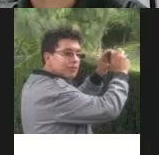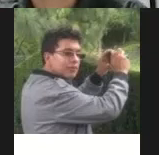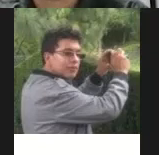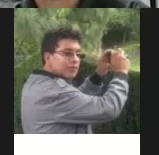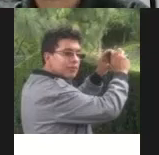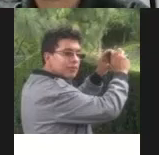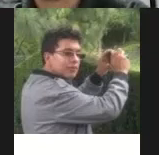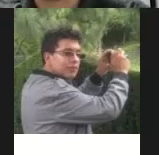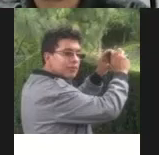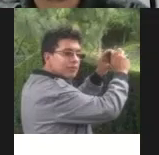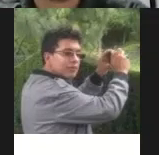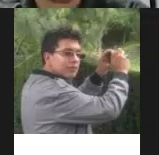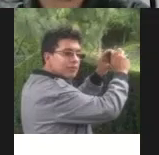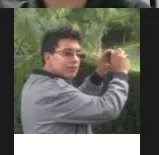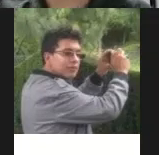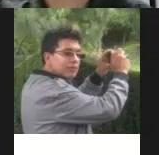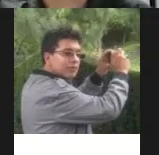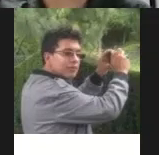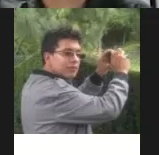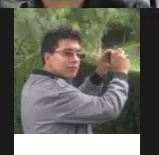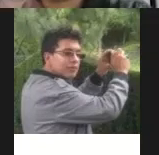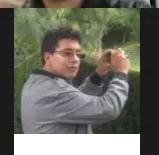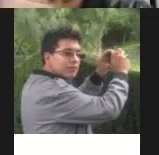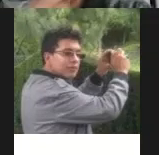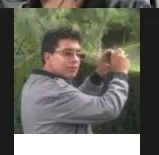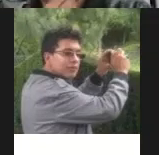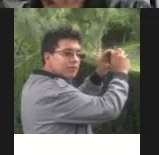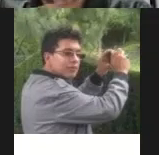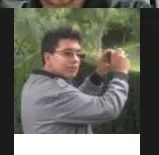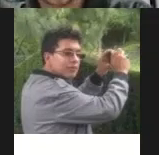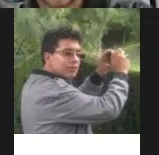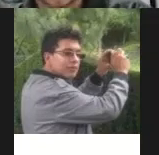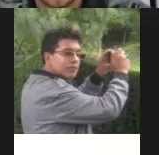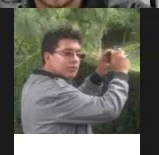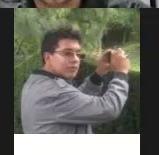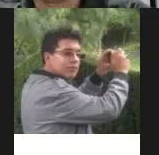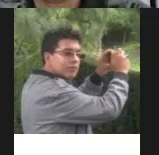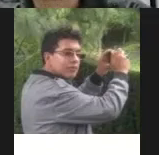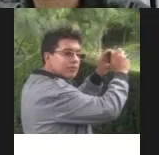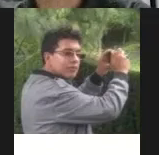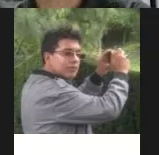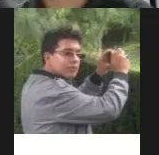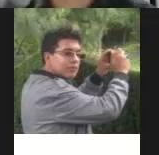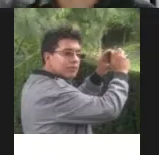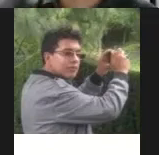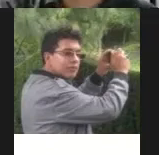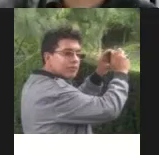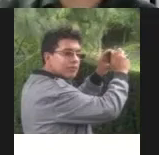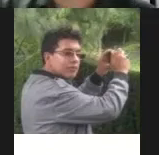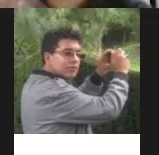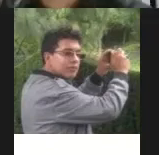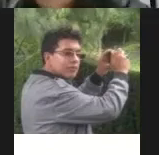como hacer un mapeo de los lugares hay otras las siguientes herramientas hacen un poco más en los recursos pero bueno ahí ven que